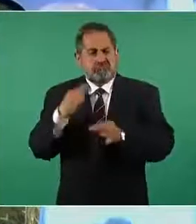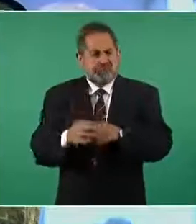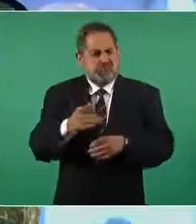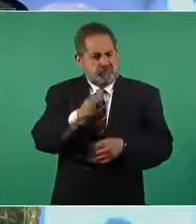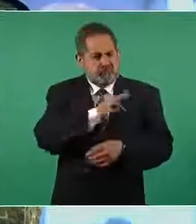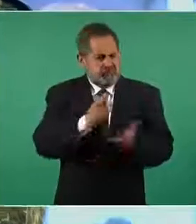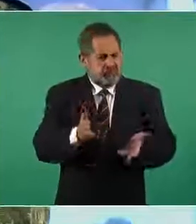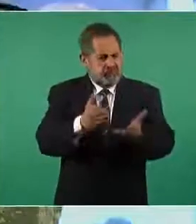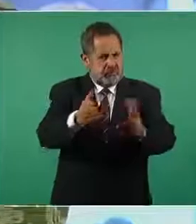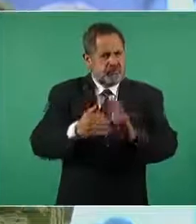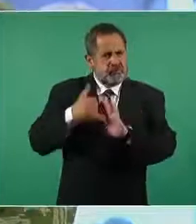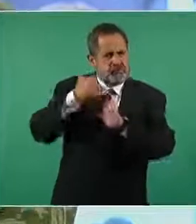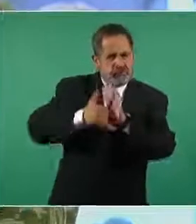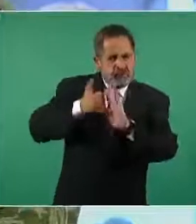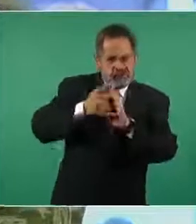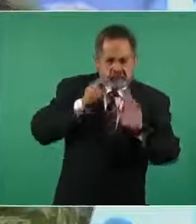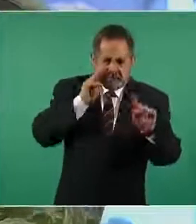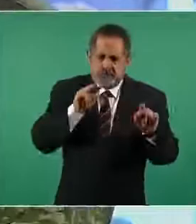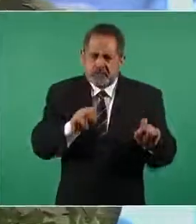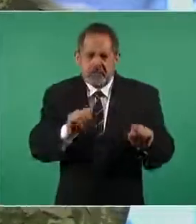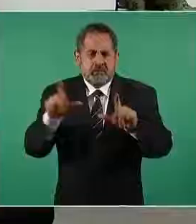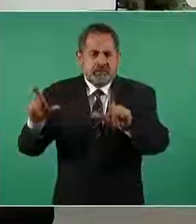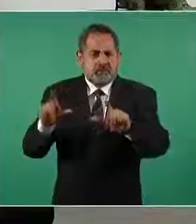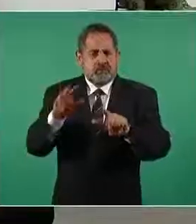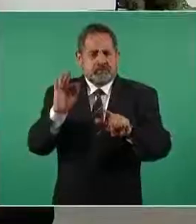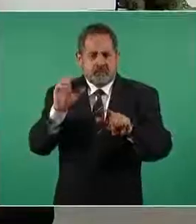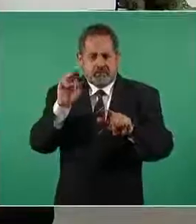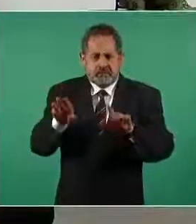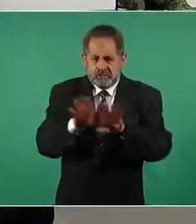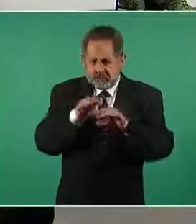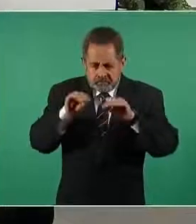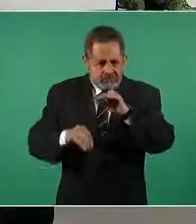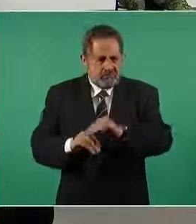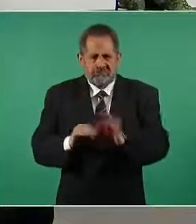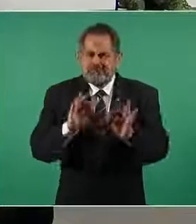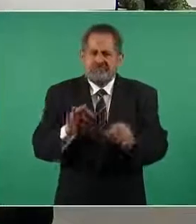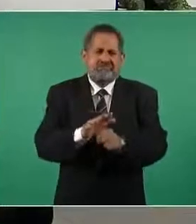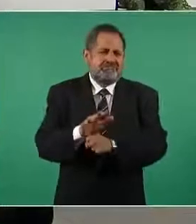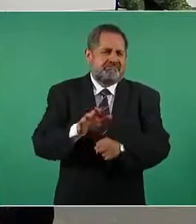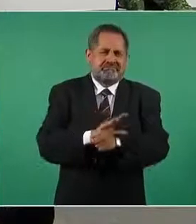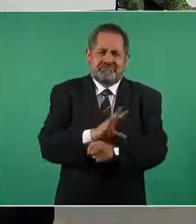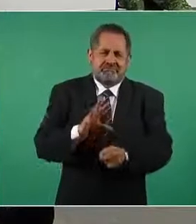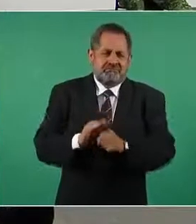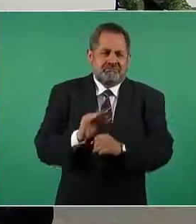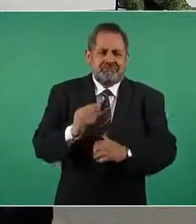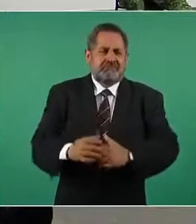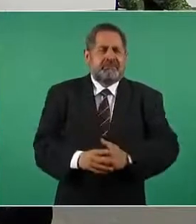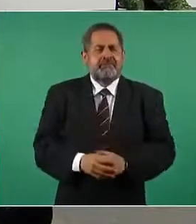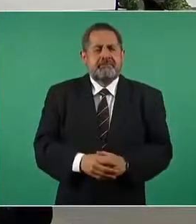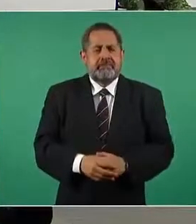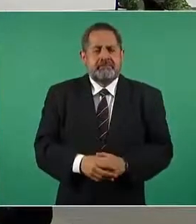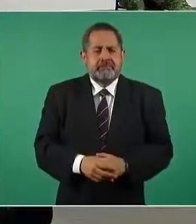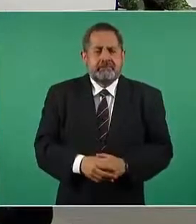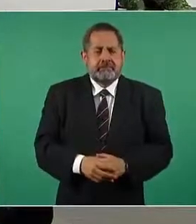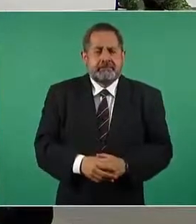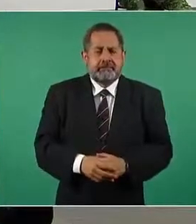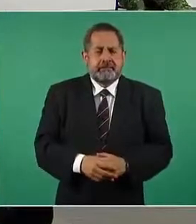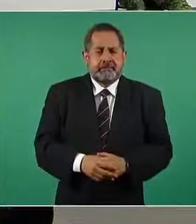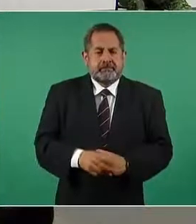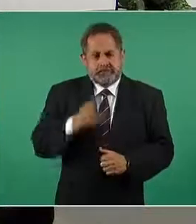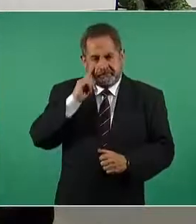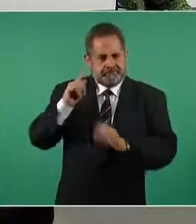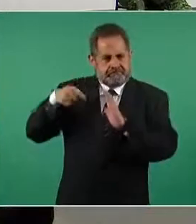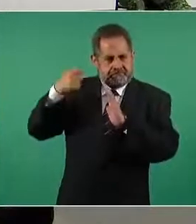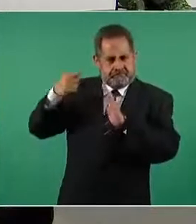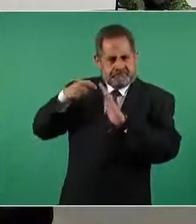de YouTube de la construcción de ese complejo aeroportuario la siguiente por favor es más vamos a poner